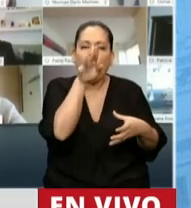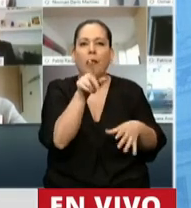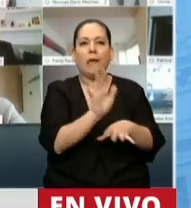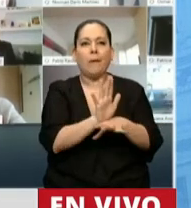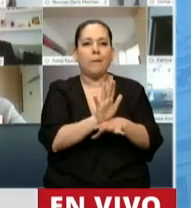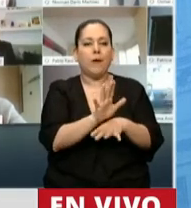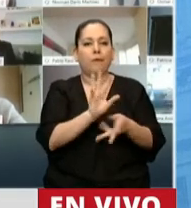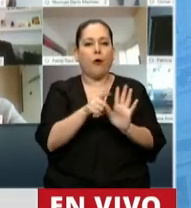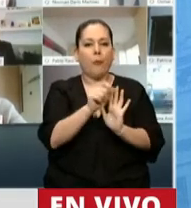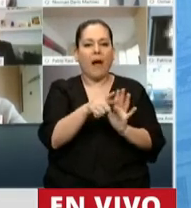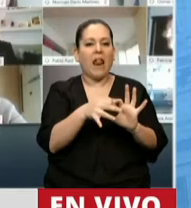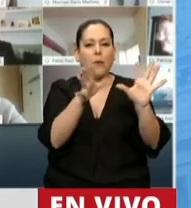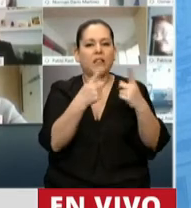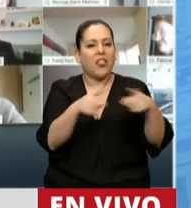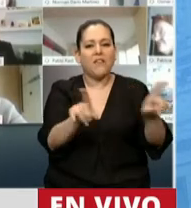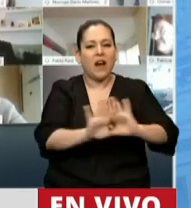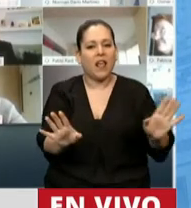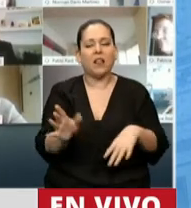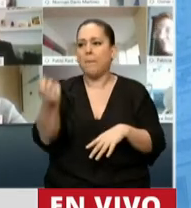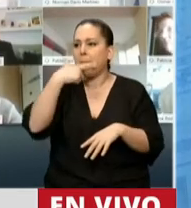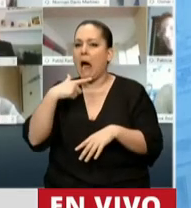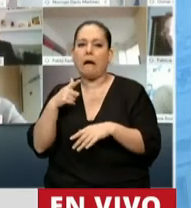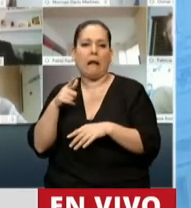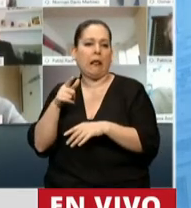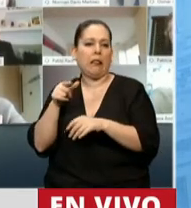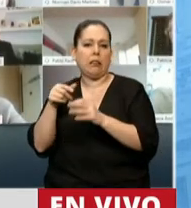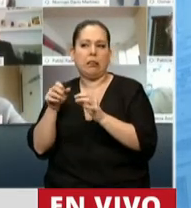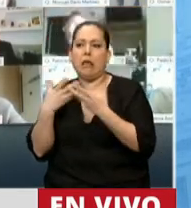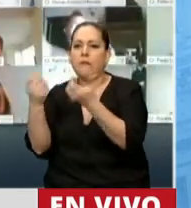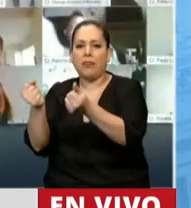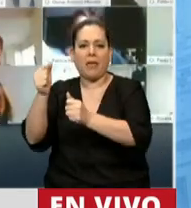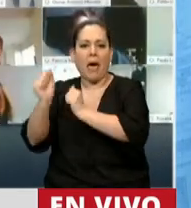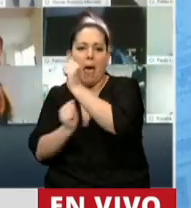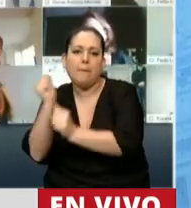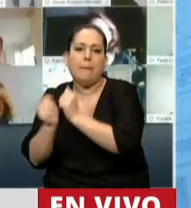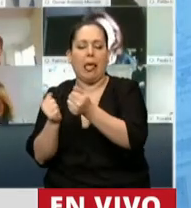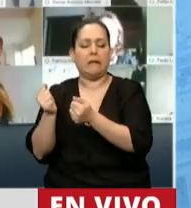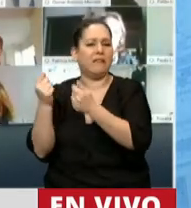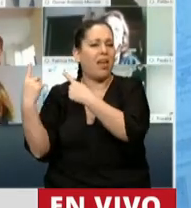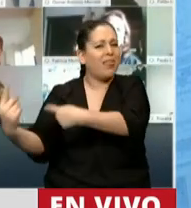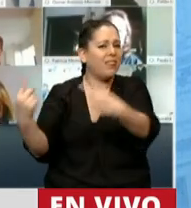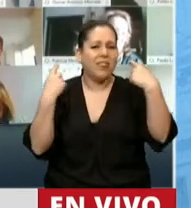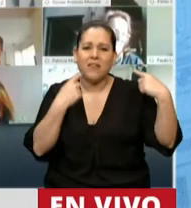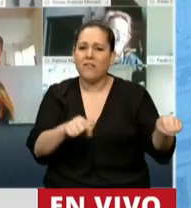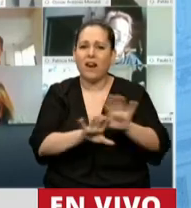Macri, de Patricia Bullrich, a los Benetton, a los Lewis. Un operativo que estaba